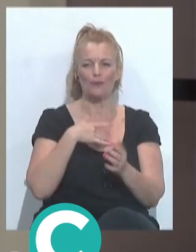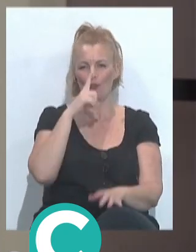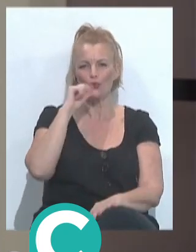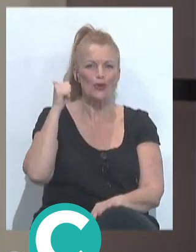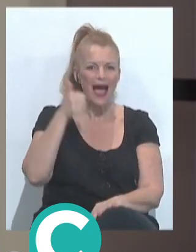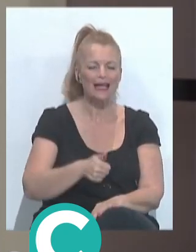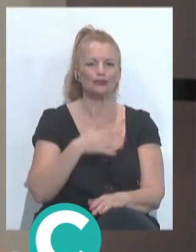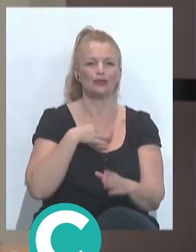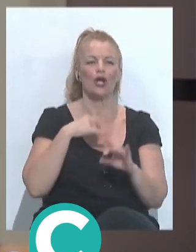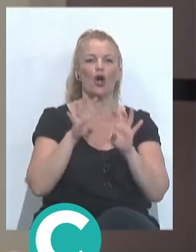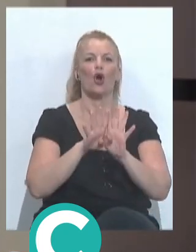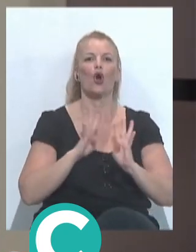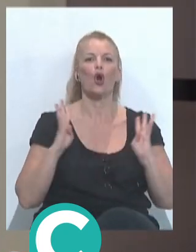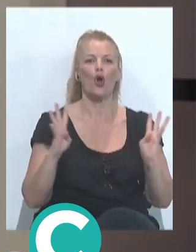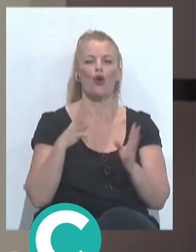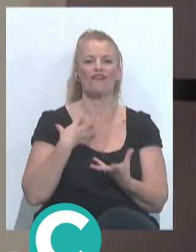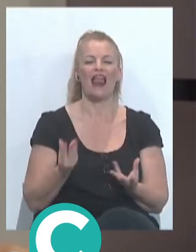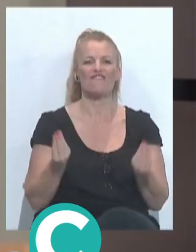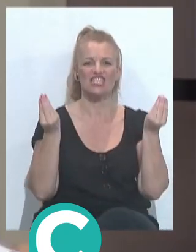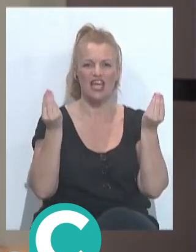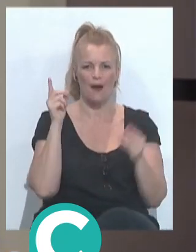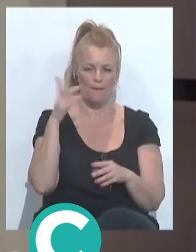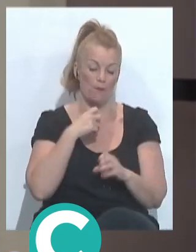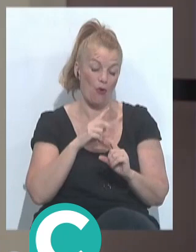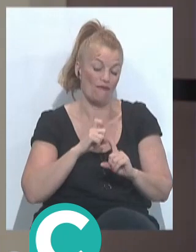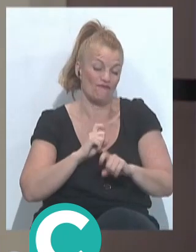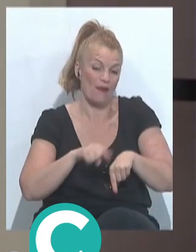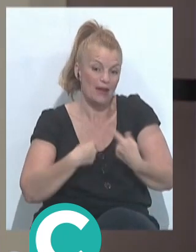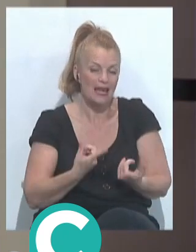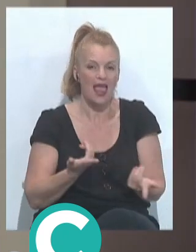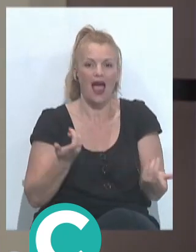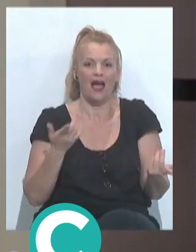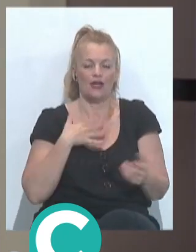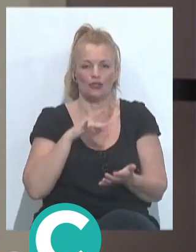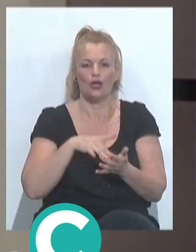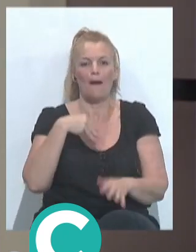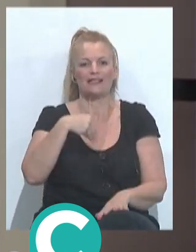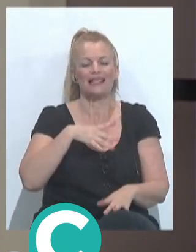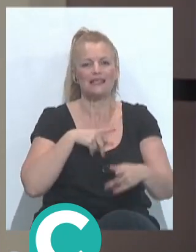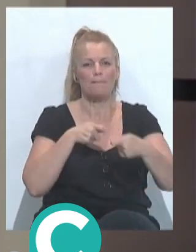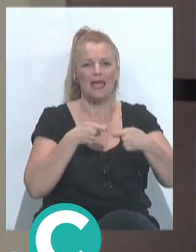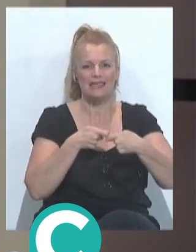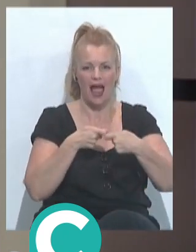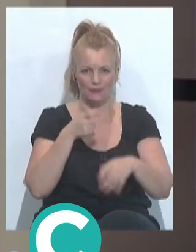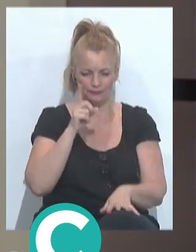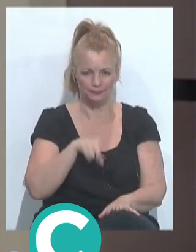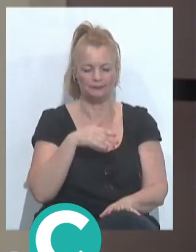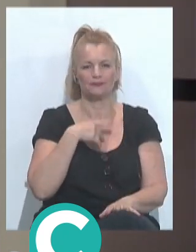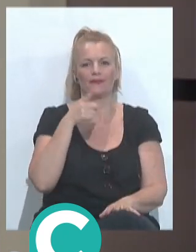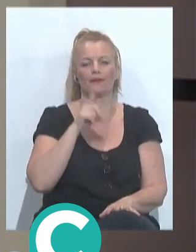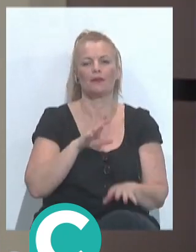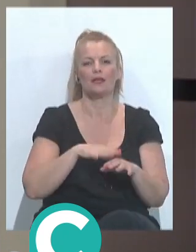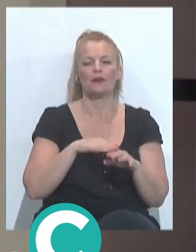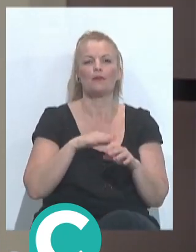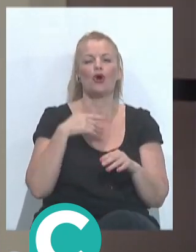varios años en el Coro de la Viña, por familia, porque mi padre salió muchos años y fue presidente de la Peña y el último año que salí fue el año de